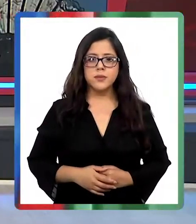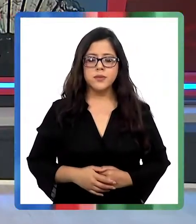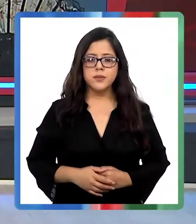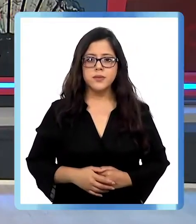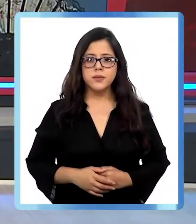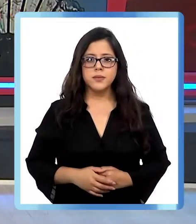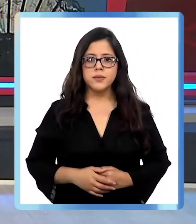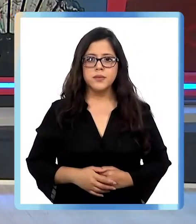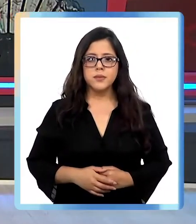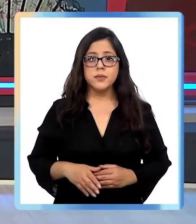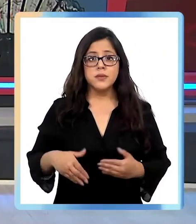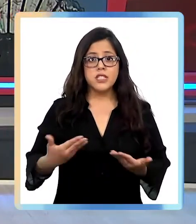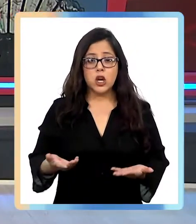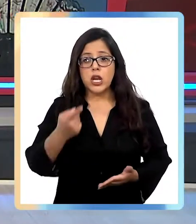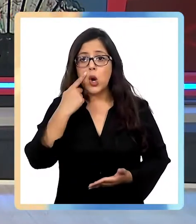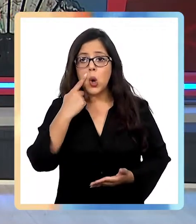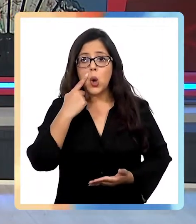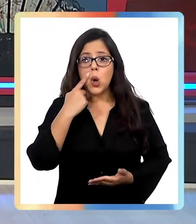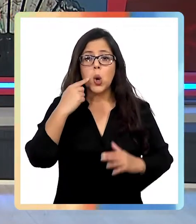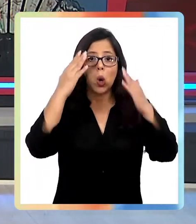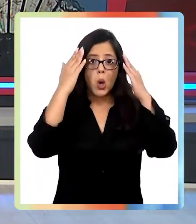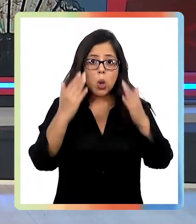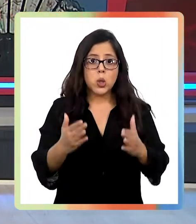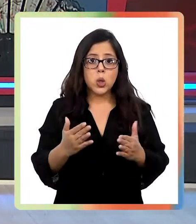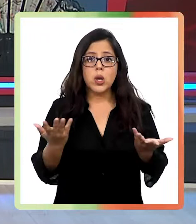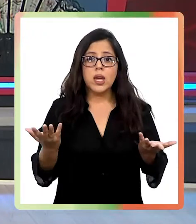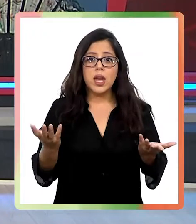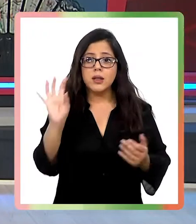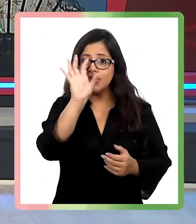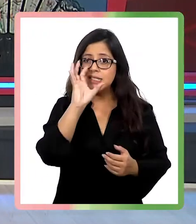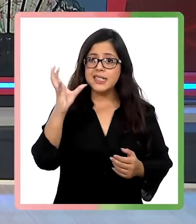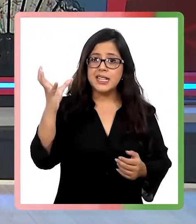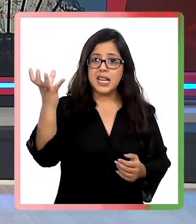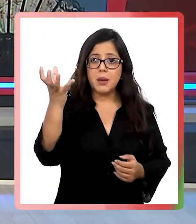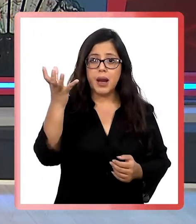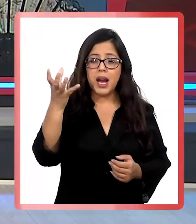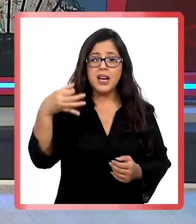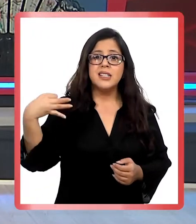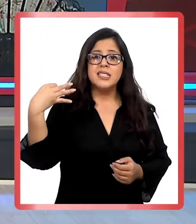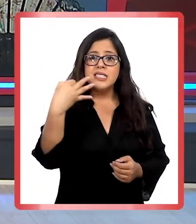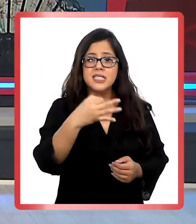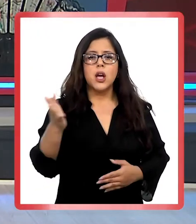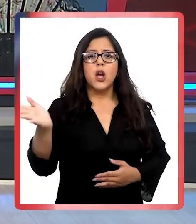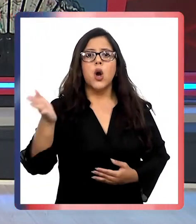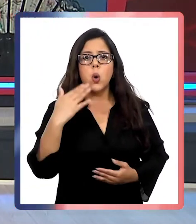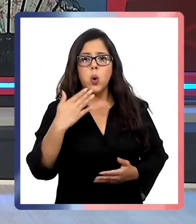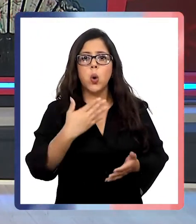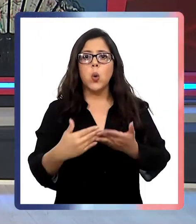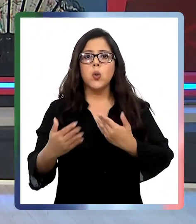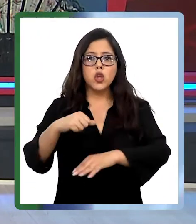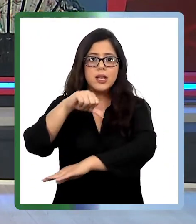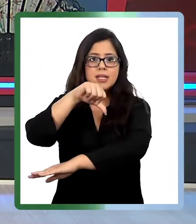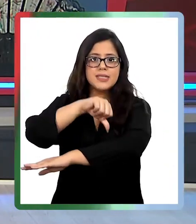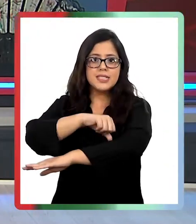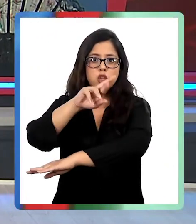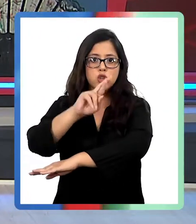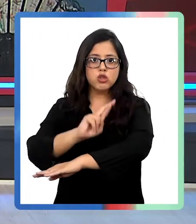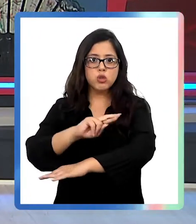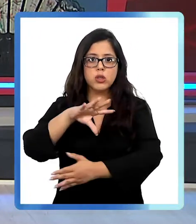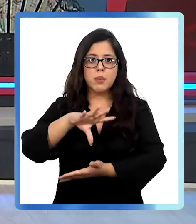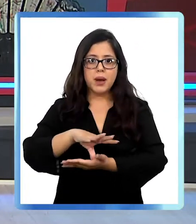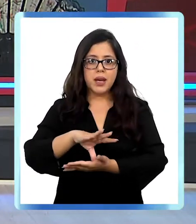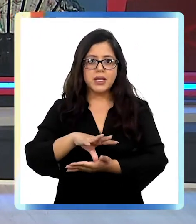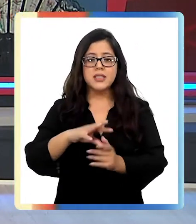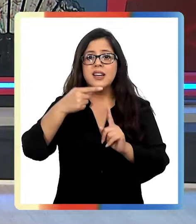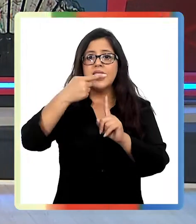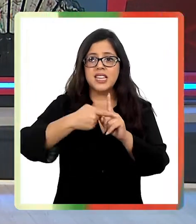Y al cerrar, mucha atención porque la dirección meteorológica pronostica una ola de calor en la zona centro-sur del país con